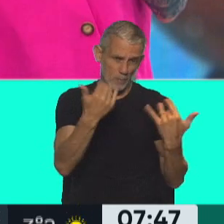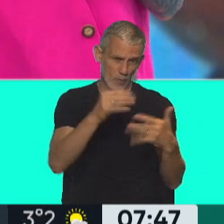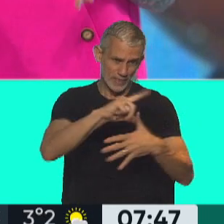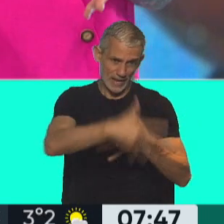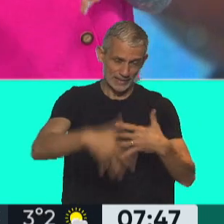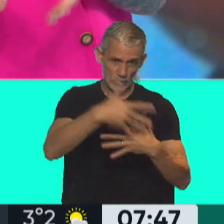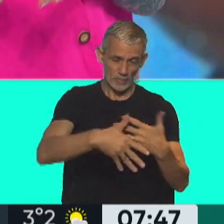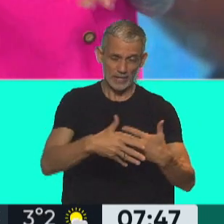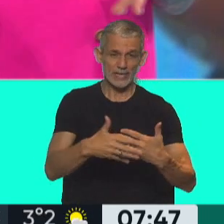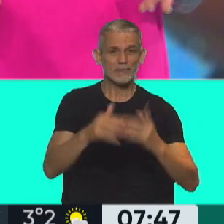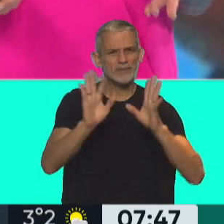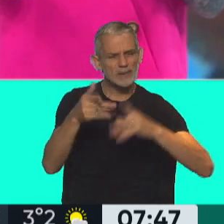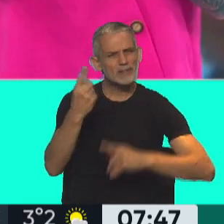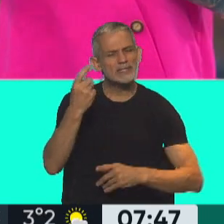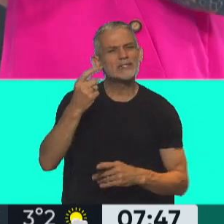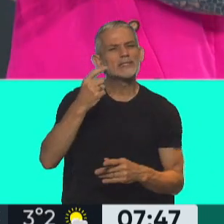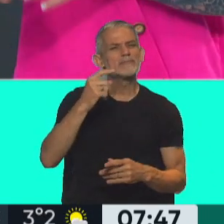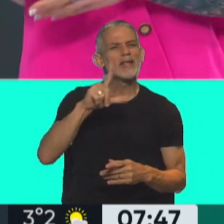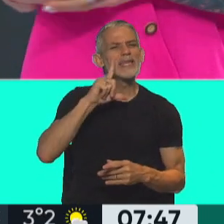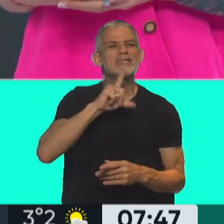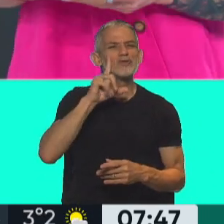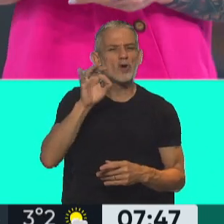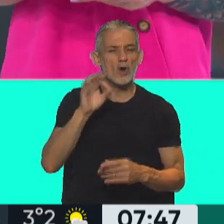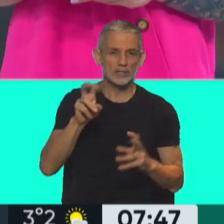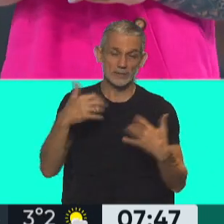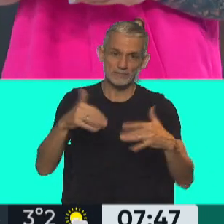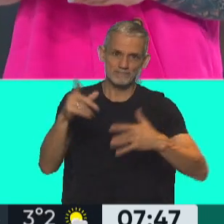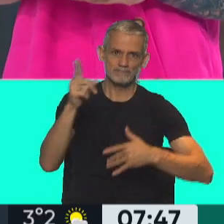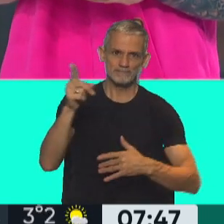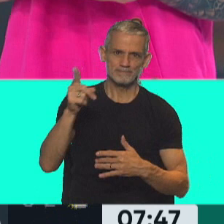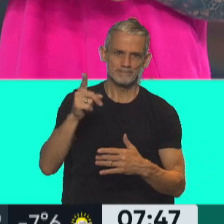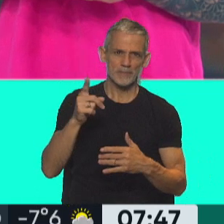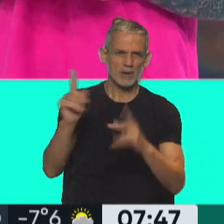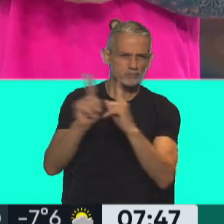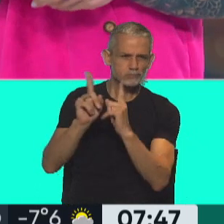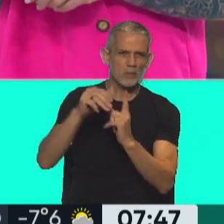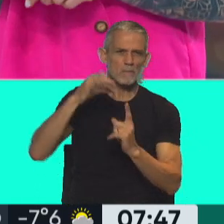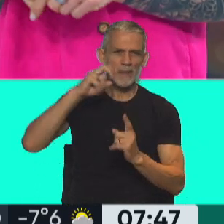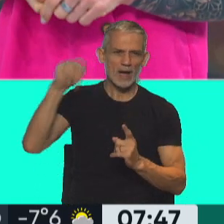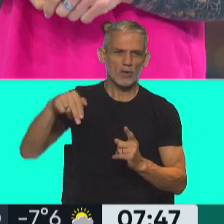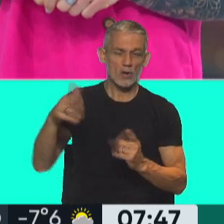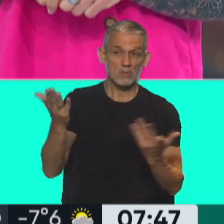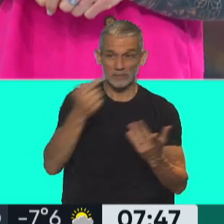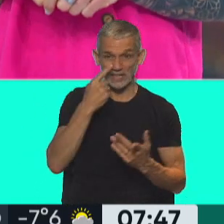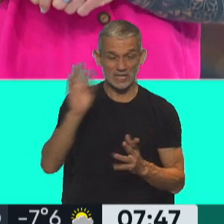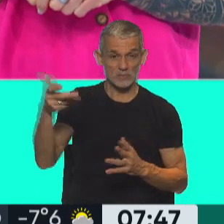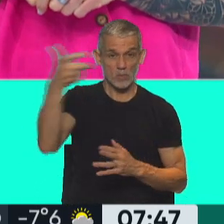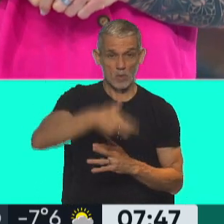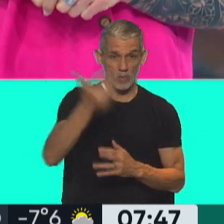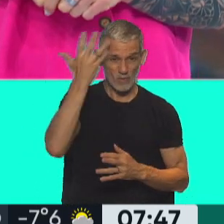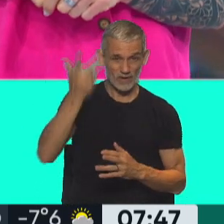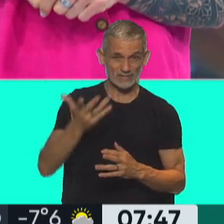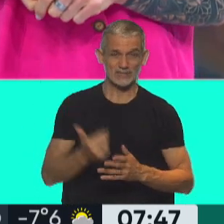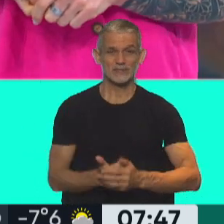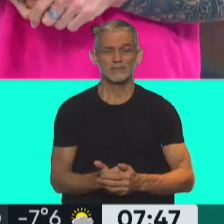cuenta, el litio. Ese es otro de los temas que va a tocar el presidente Alberto Fernández con Emmanuel Macron, porque hay intereses de inversiones francesas en la